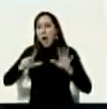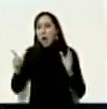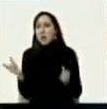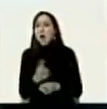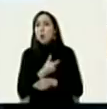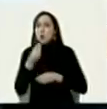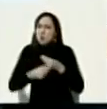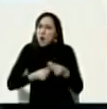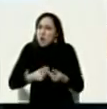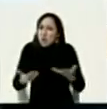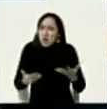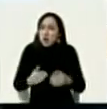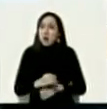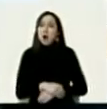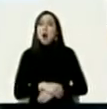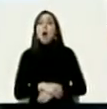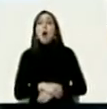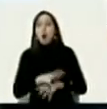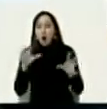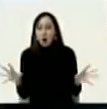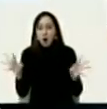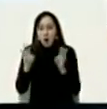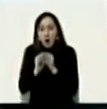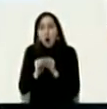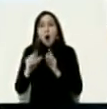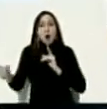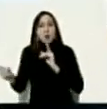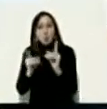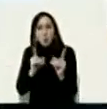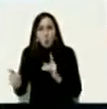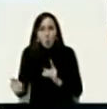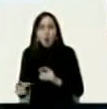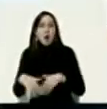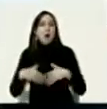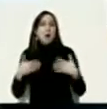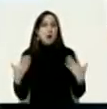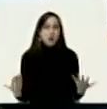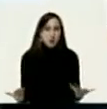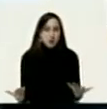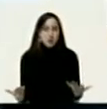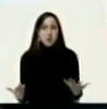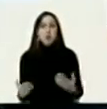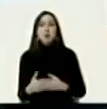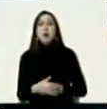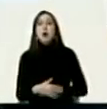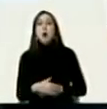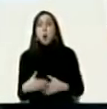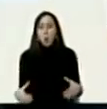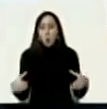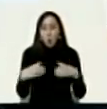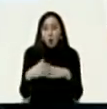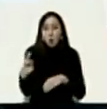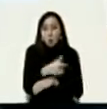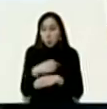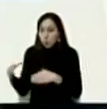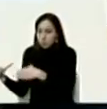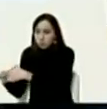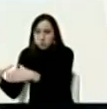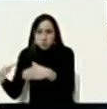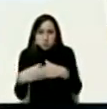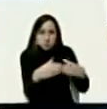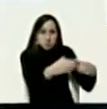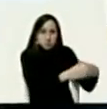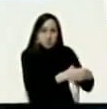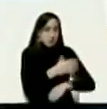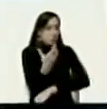conclusión de más de 6 meses de conversaciones entre el gobierno bolivariano y estos sectores de la oposición